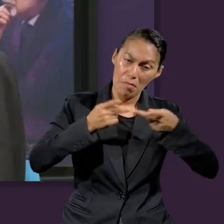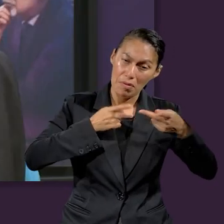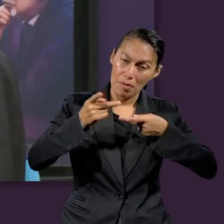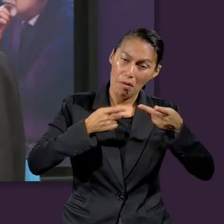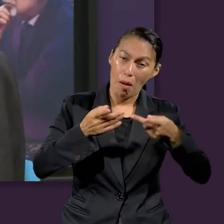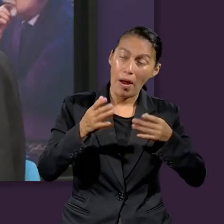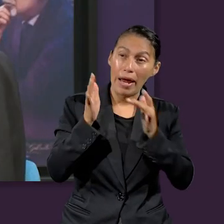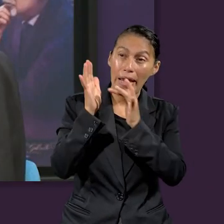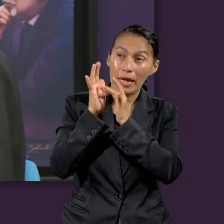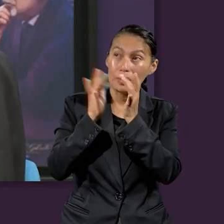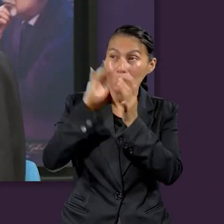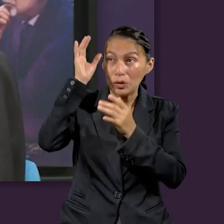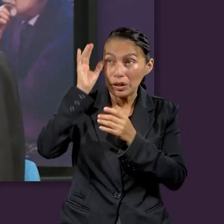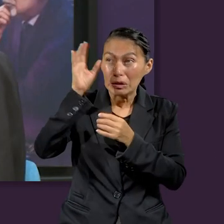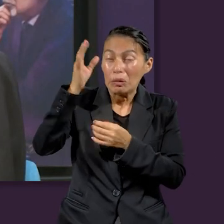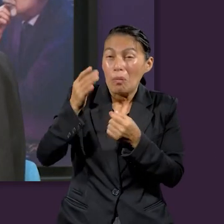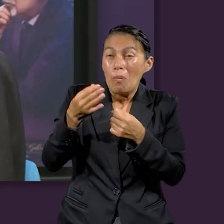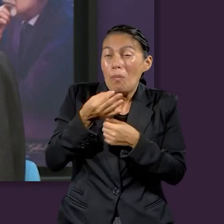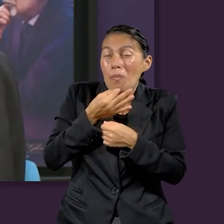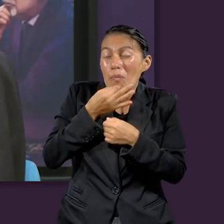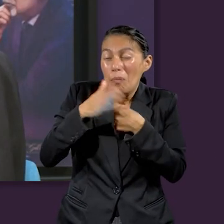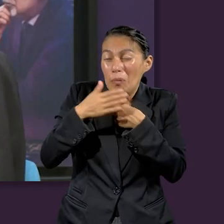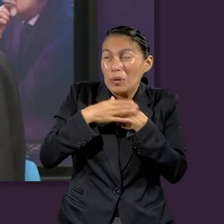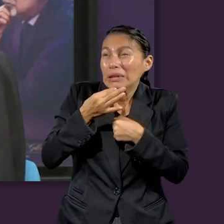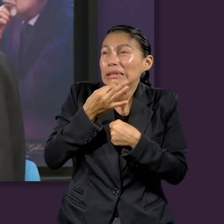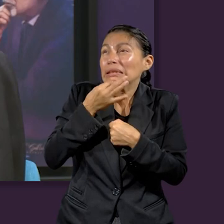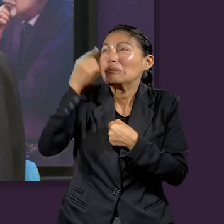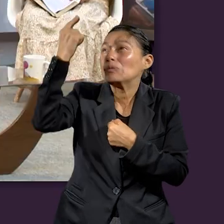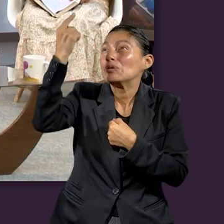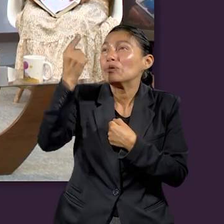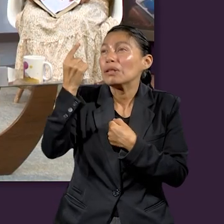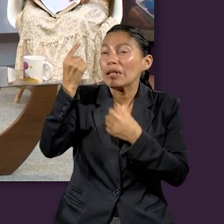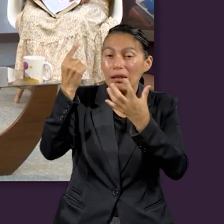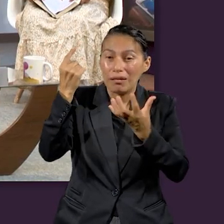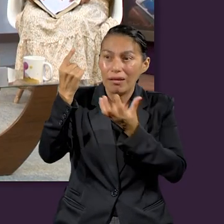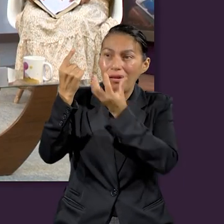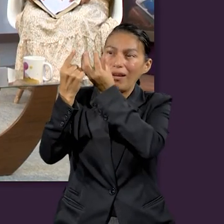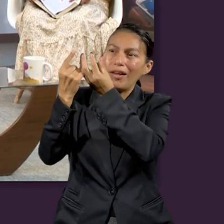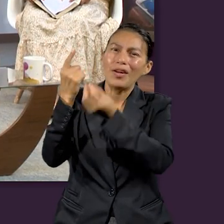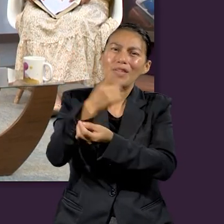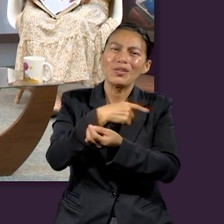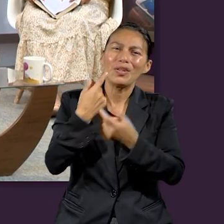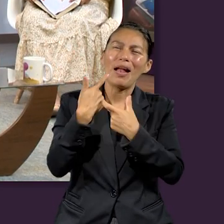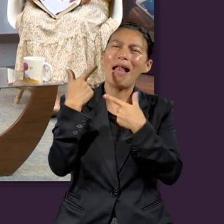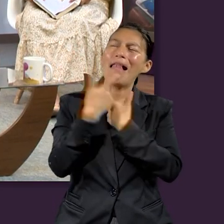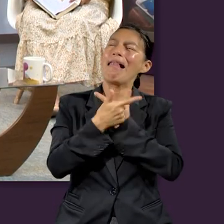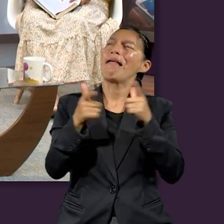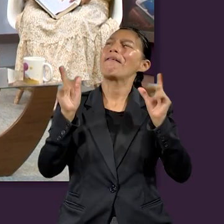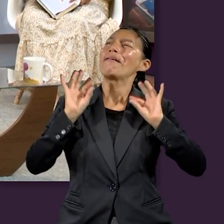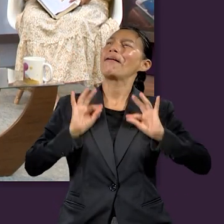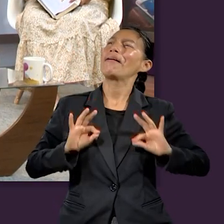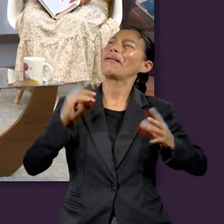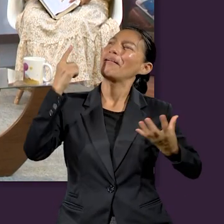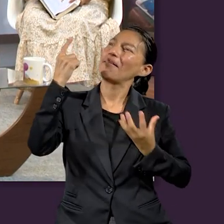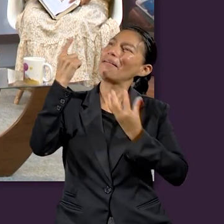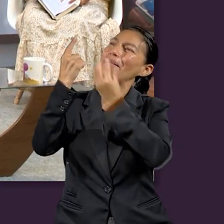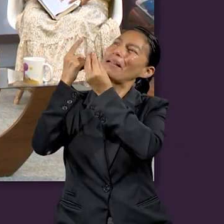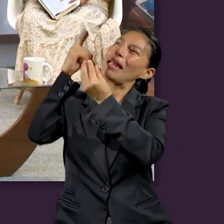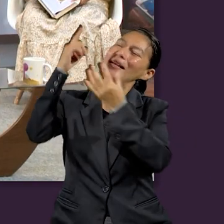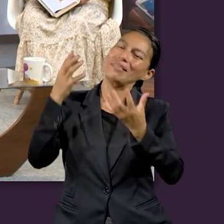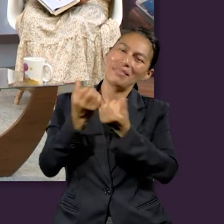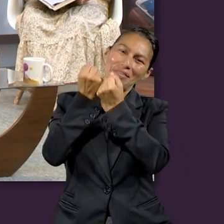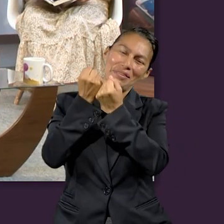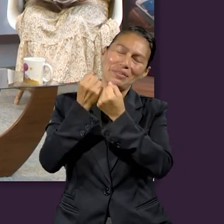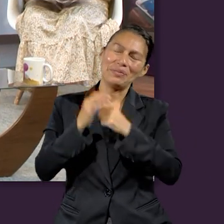para la segunda venida de Cristo y así poder salir bien librados del pecado gracias a Él, que es nuestro Salvador. Ok, muy bien.